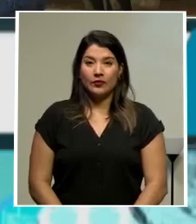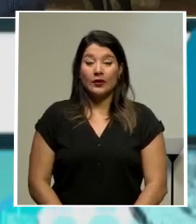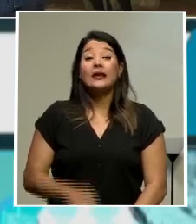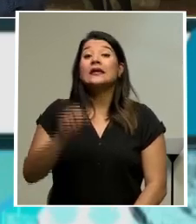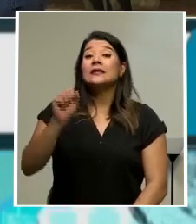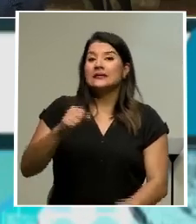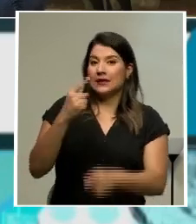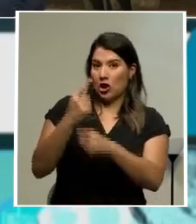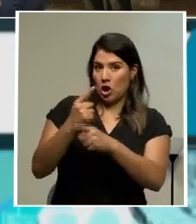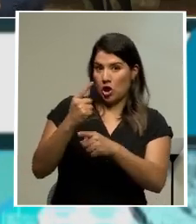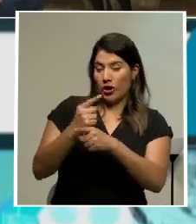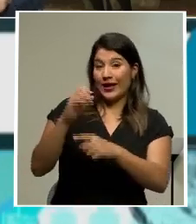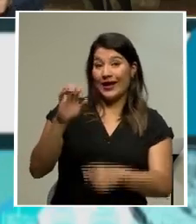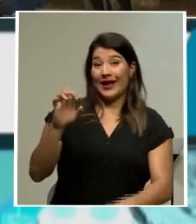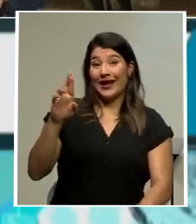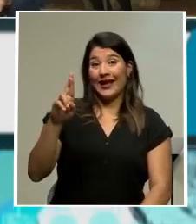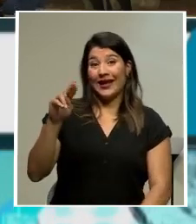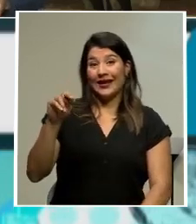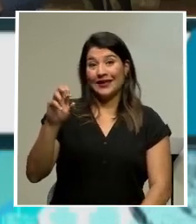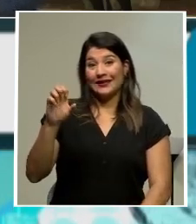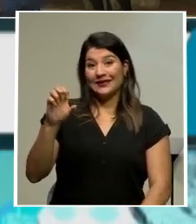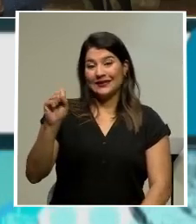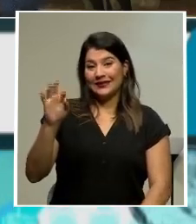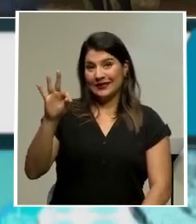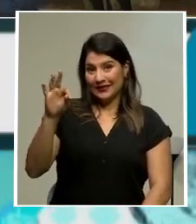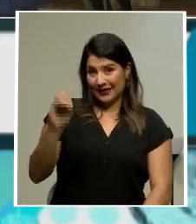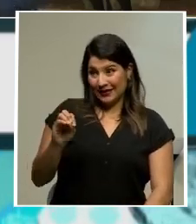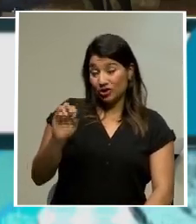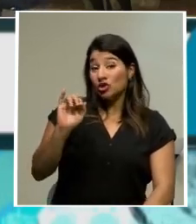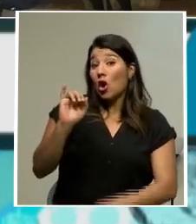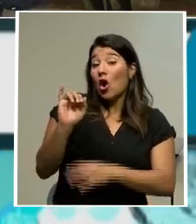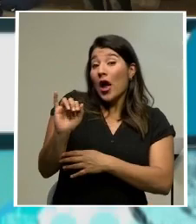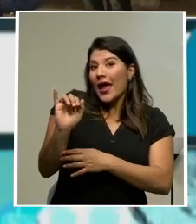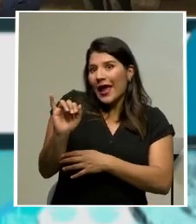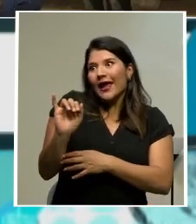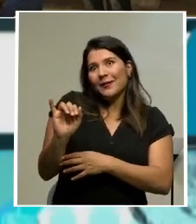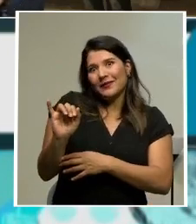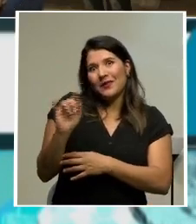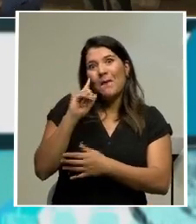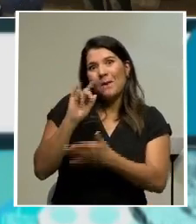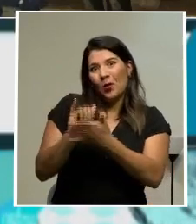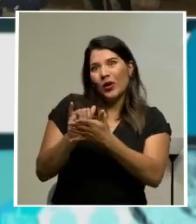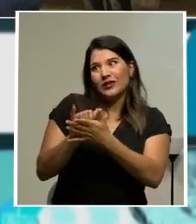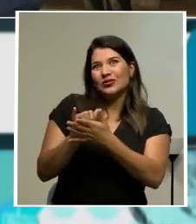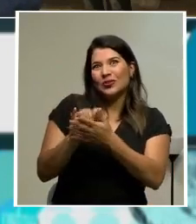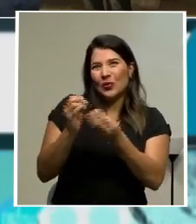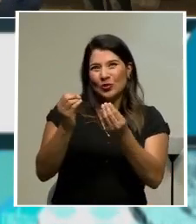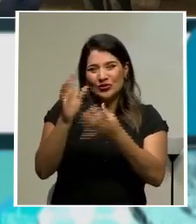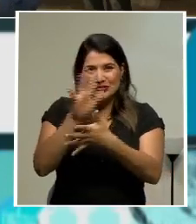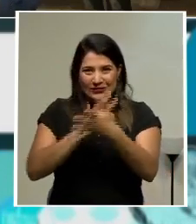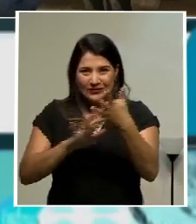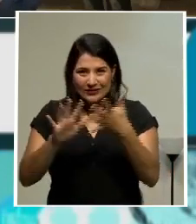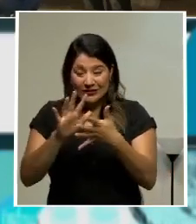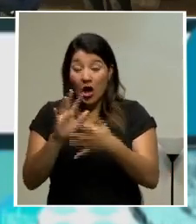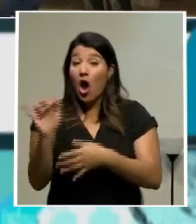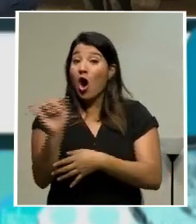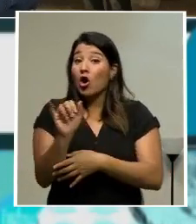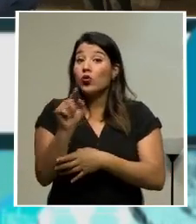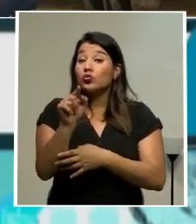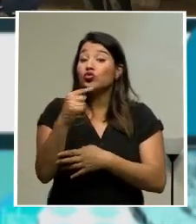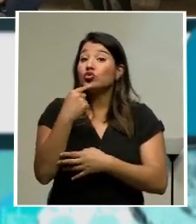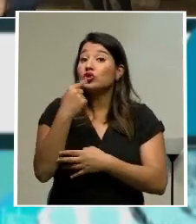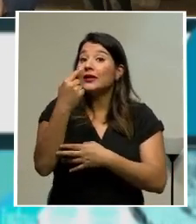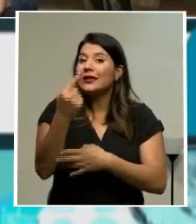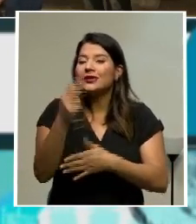Así es, Ernesto. Esto es parte de lo que evidentemente sigue generando controversia. Y bueno, como usted lo dice, pues las